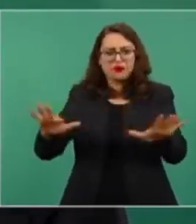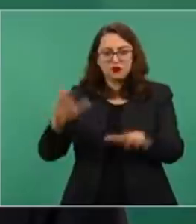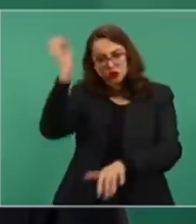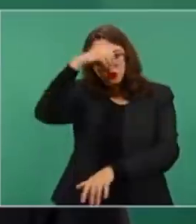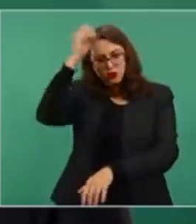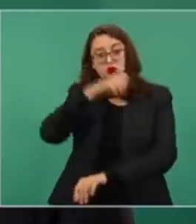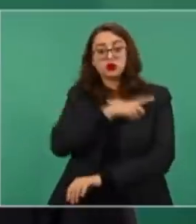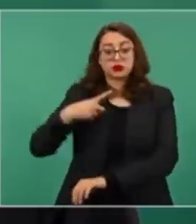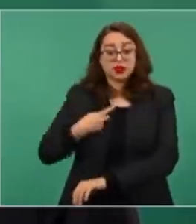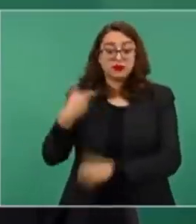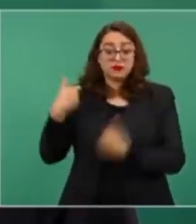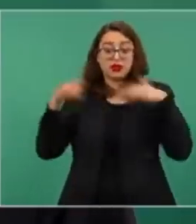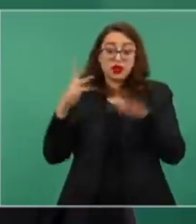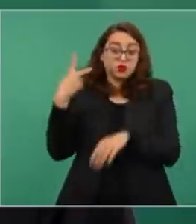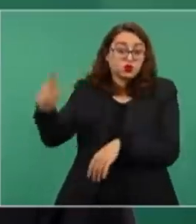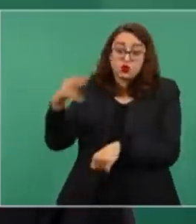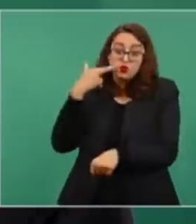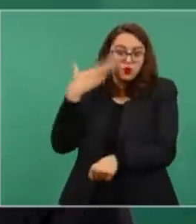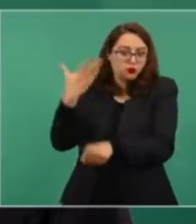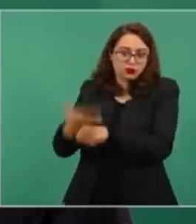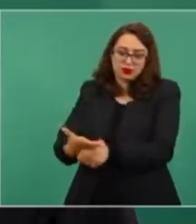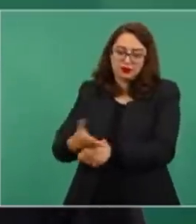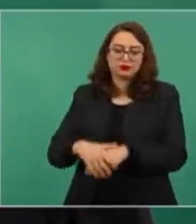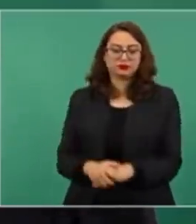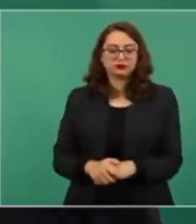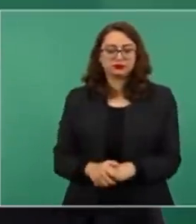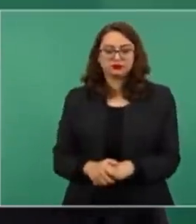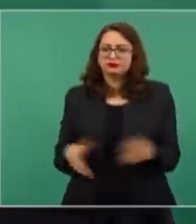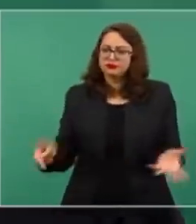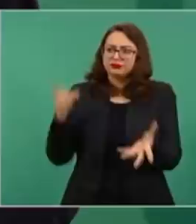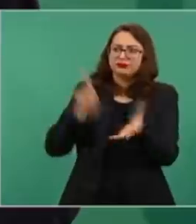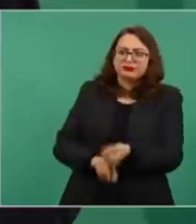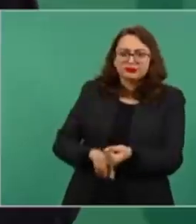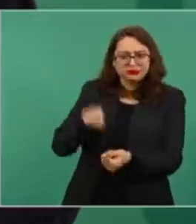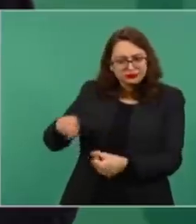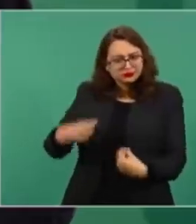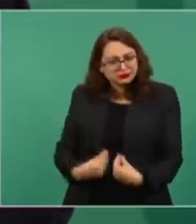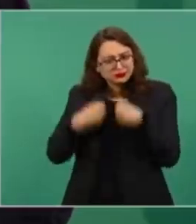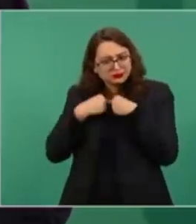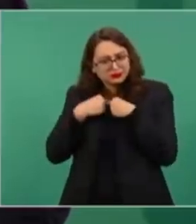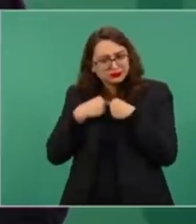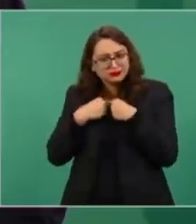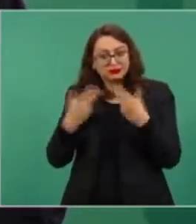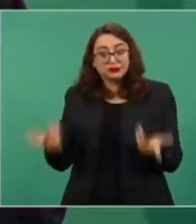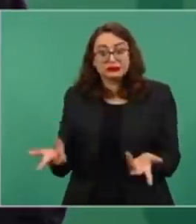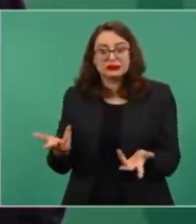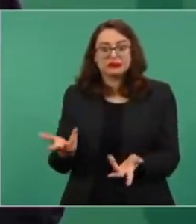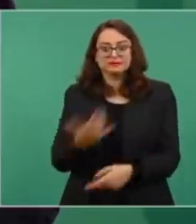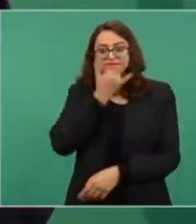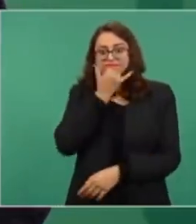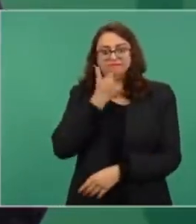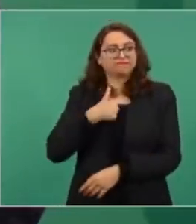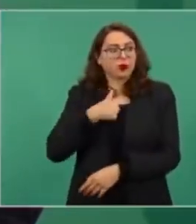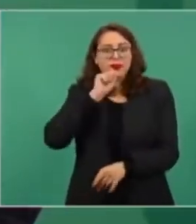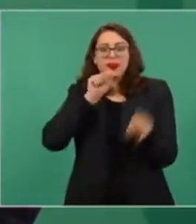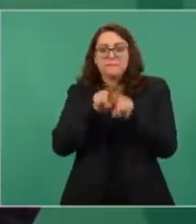vista. Acerca de que está viviendo él, yo no podría decir mucho, porque yo vivo aquí